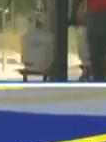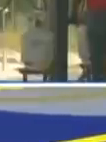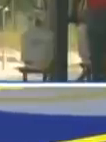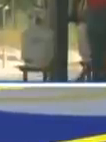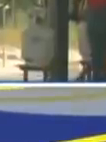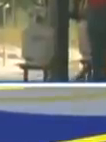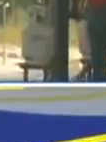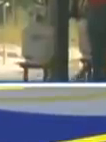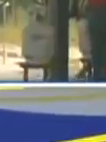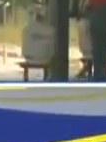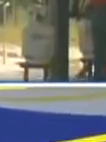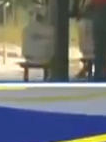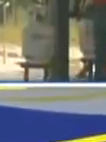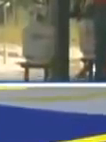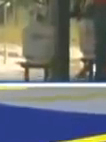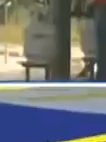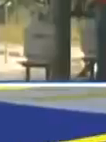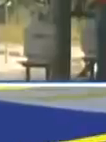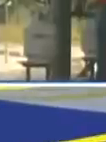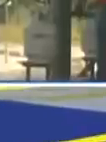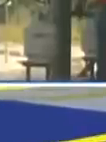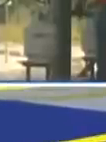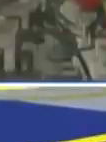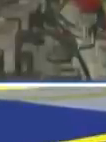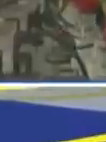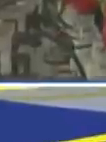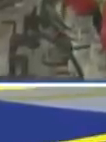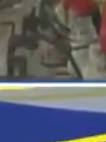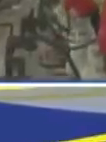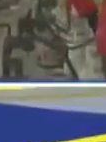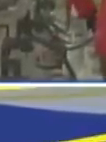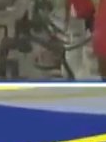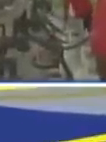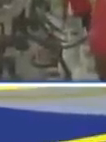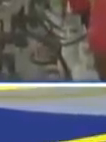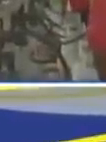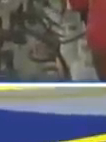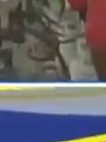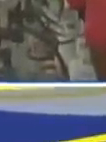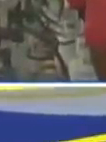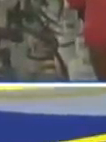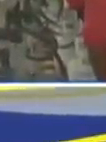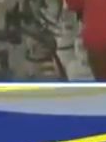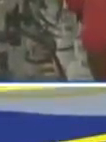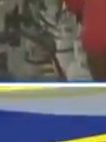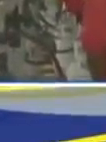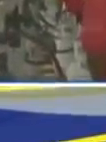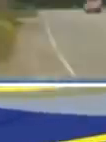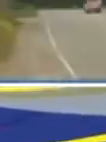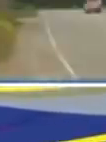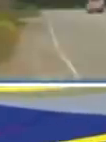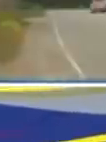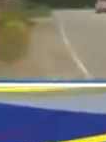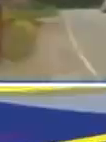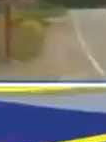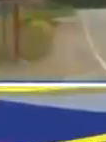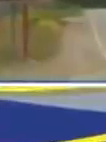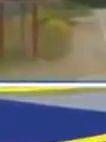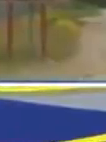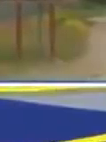Chávez batallador, nuestro Chávez comandante, que está aquí, y en todas partes, junto a nosotros, sus hijos,